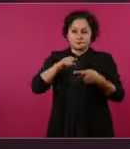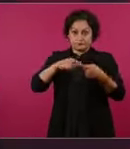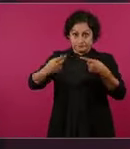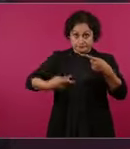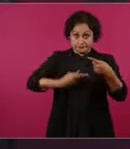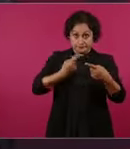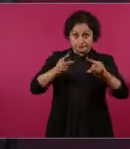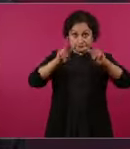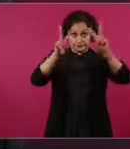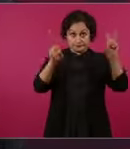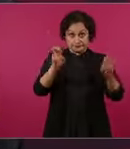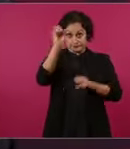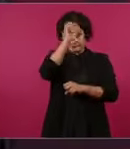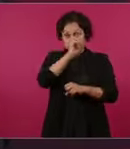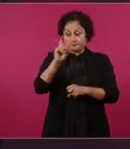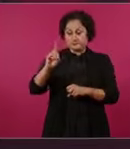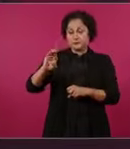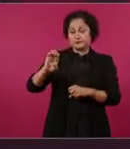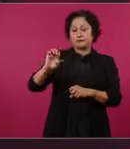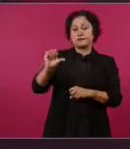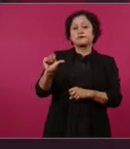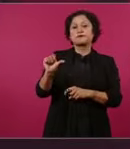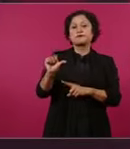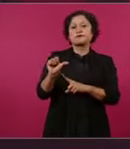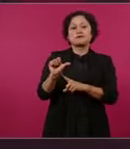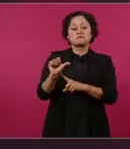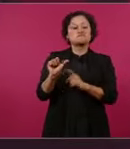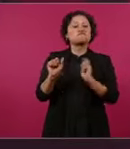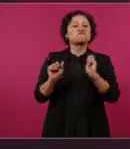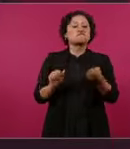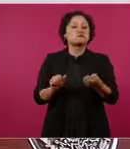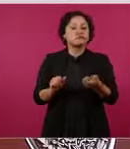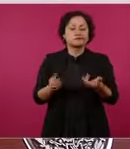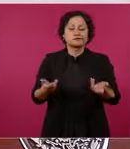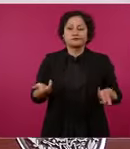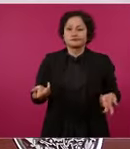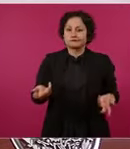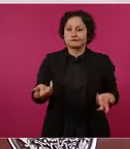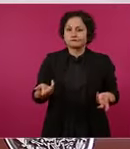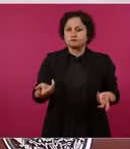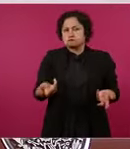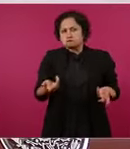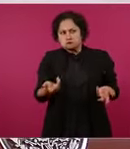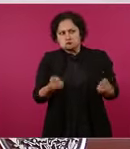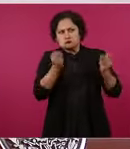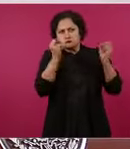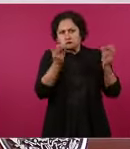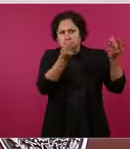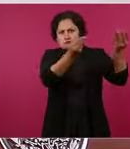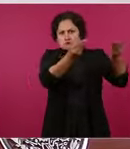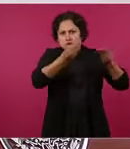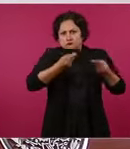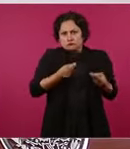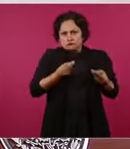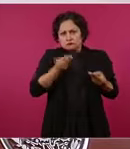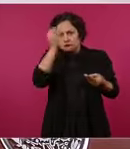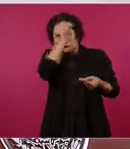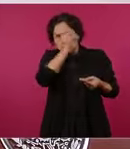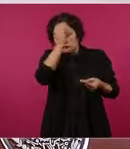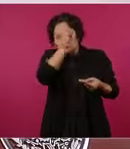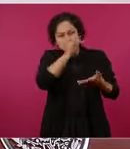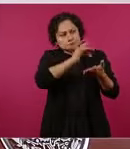pues yo creo que se toma en cuenta su punto de vista,